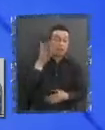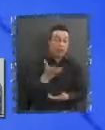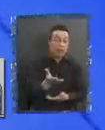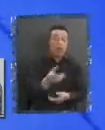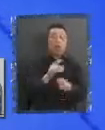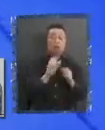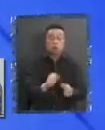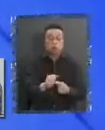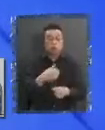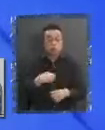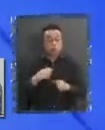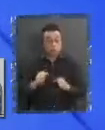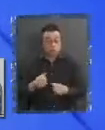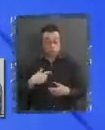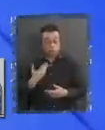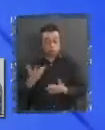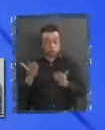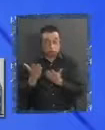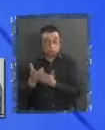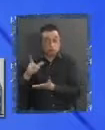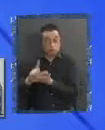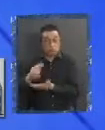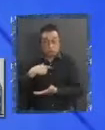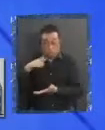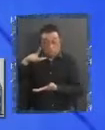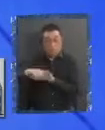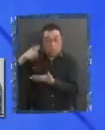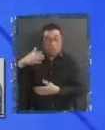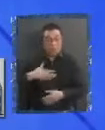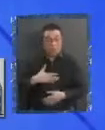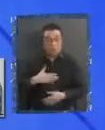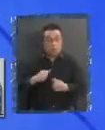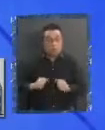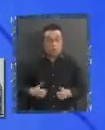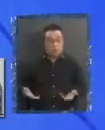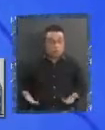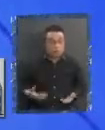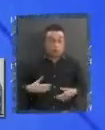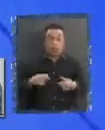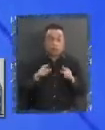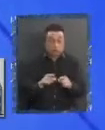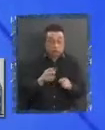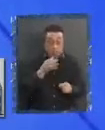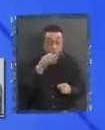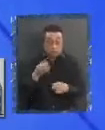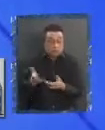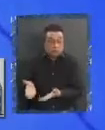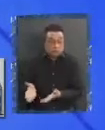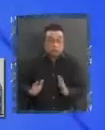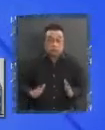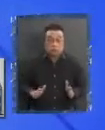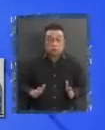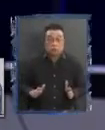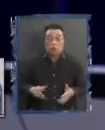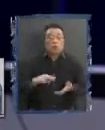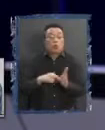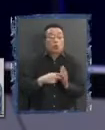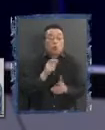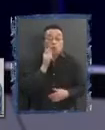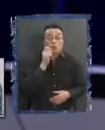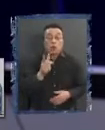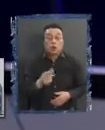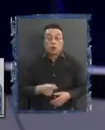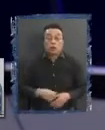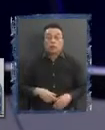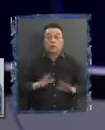poner un colegio... Muy bien, Loncón, la primera buena es Loncón. Eso es. Y eso dice... Y con el problema... Está muy detenido,